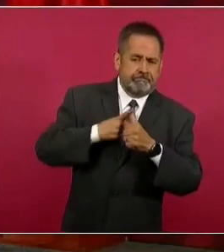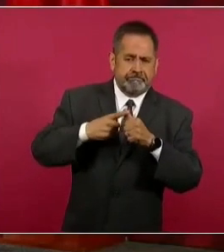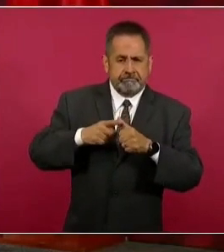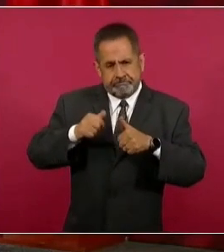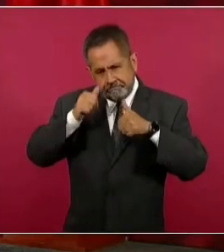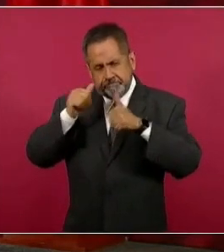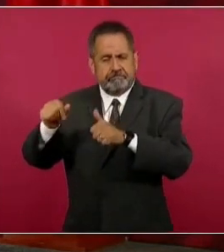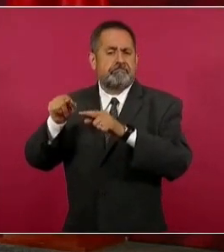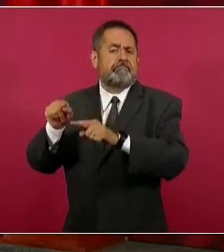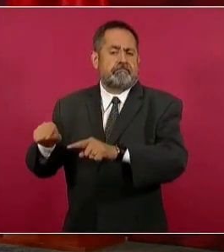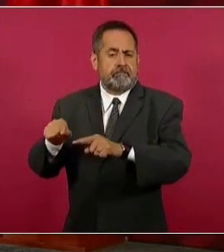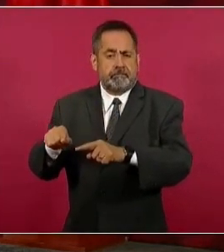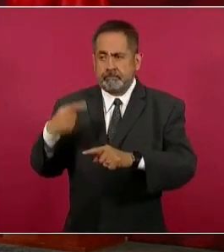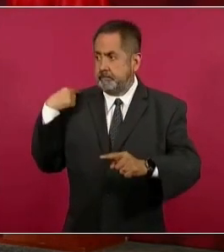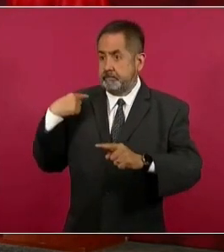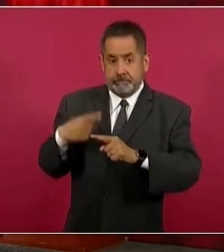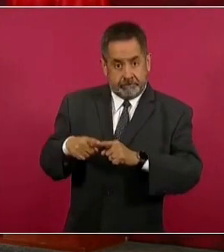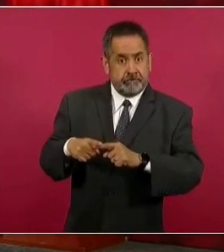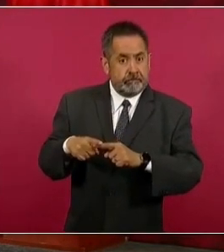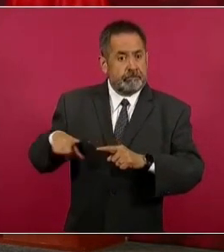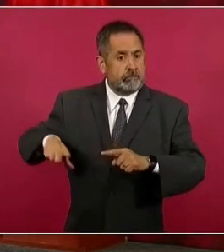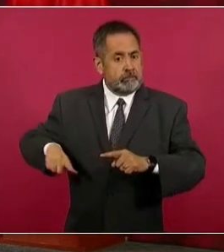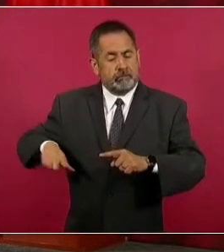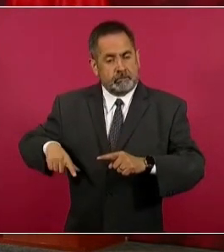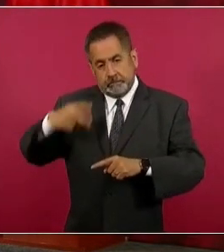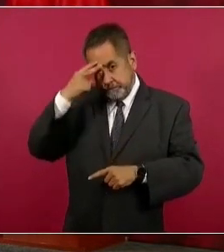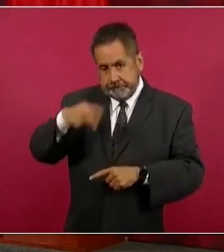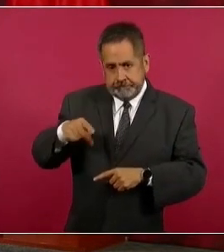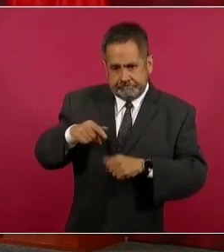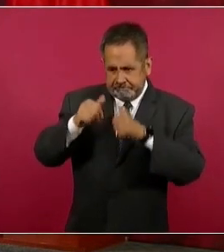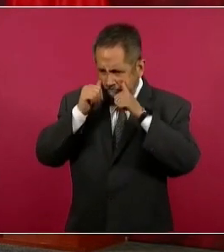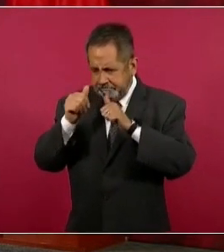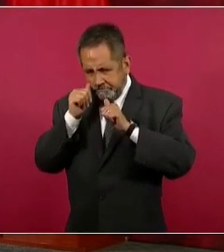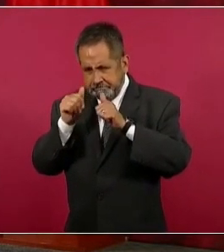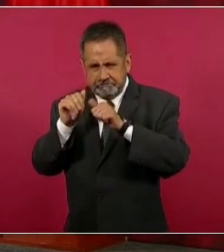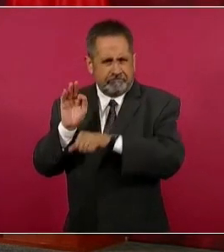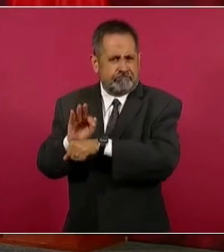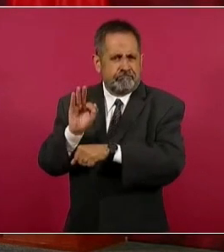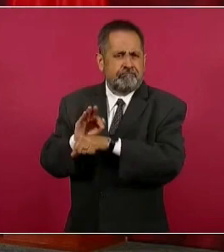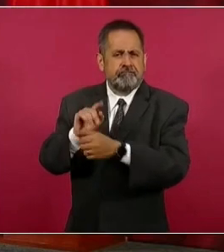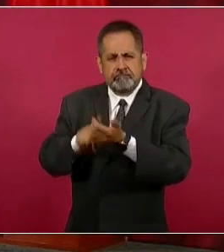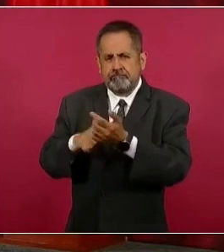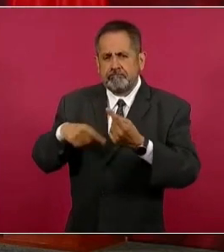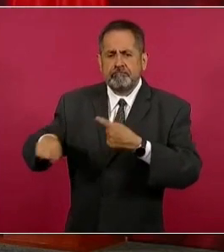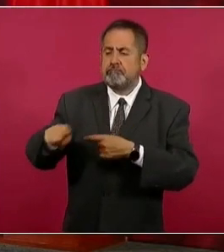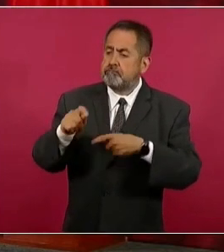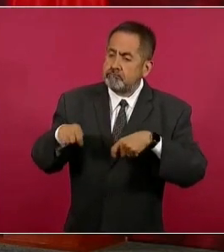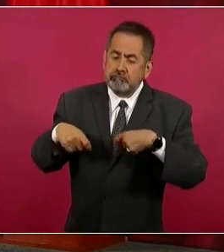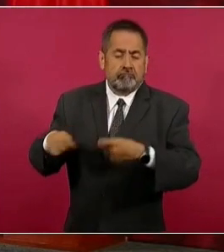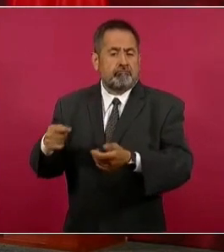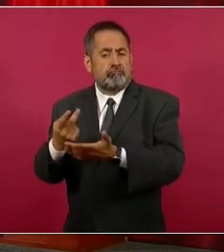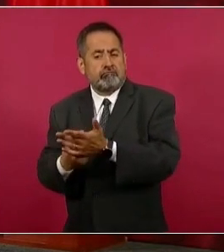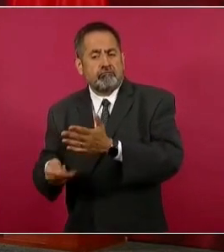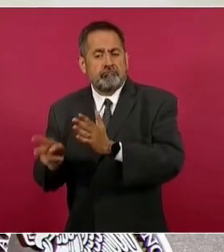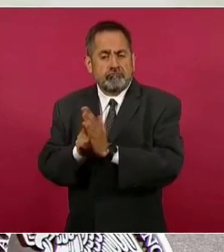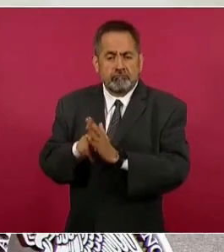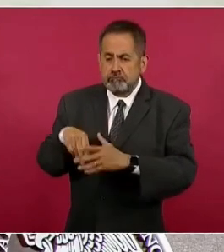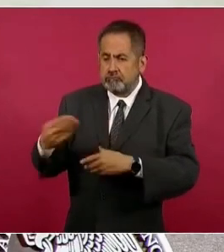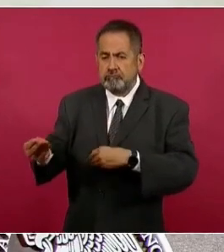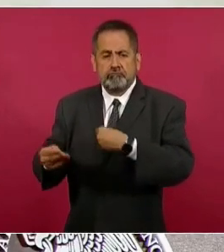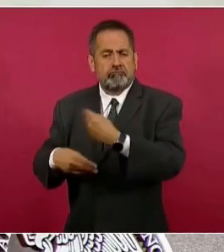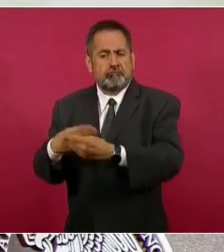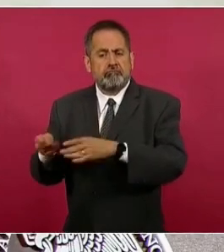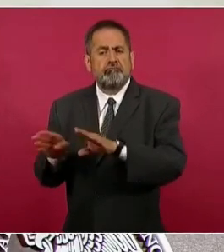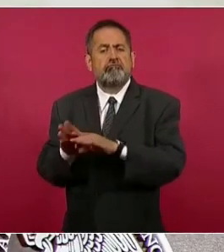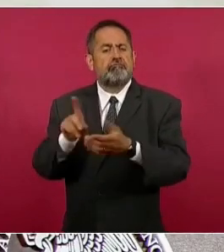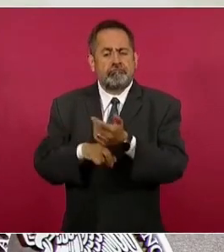en esta administración partiendo desde lo que es lo laboral, que ahorita los compañeros van a comentar sobre basificaciones, así como también la atención que